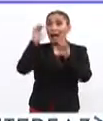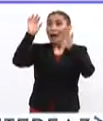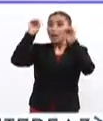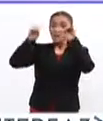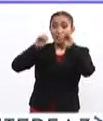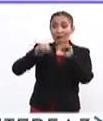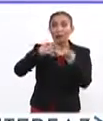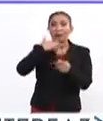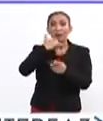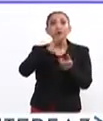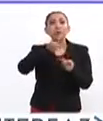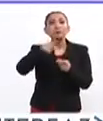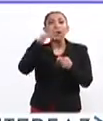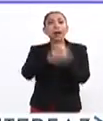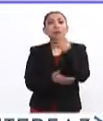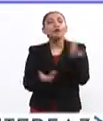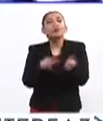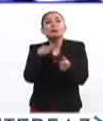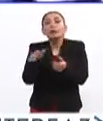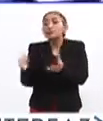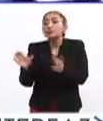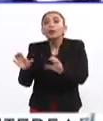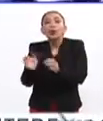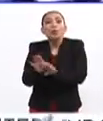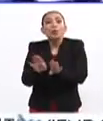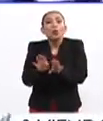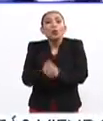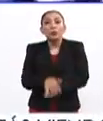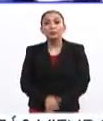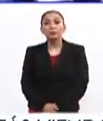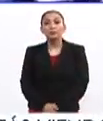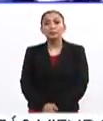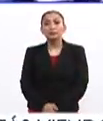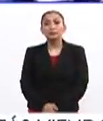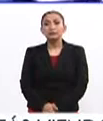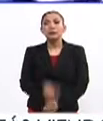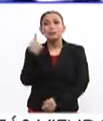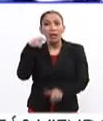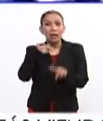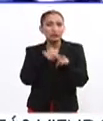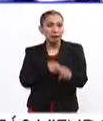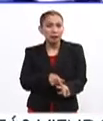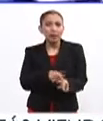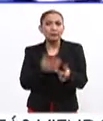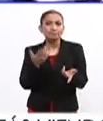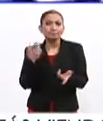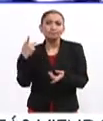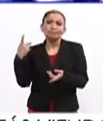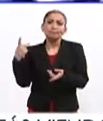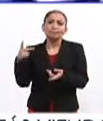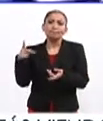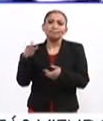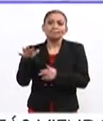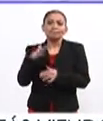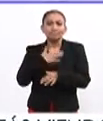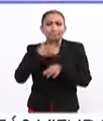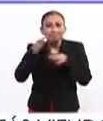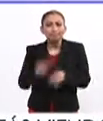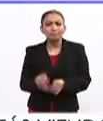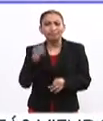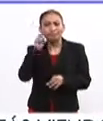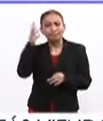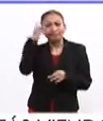un desecho es importante para el cuidado del medio ambiente y para seguir dándole su justa